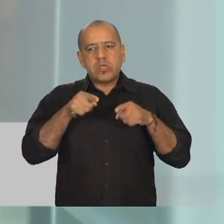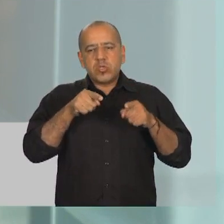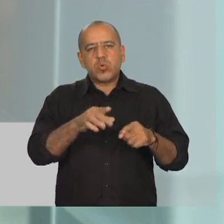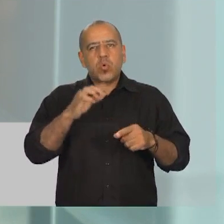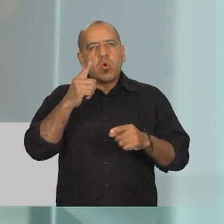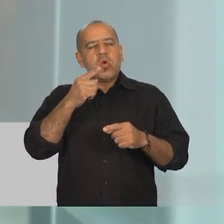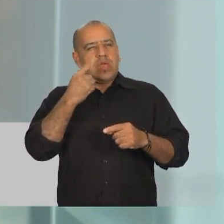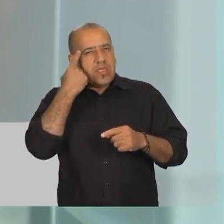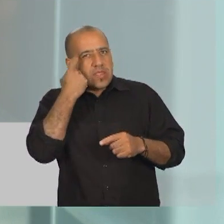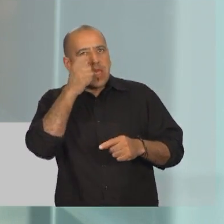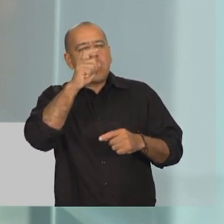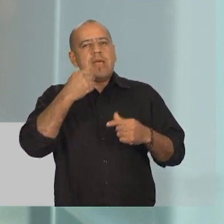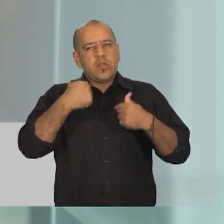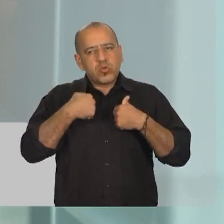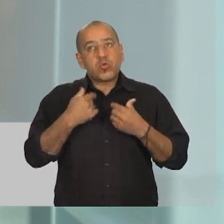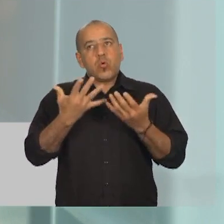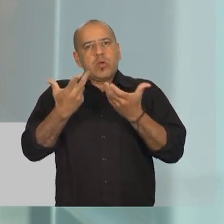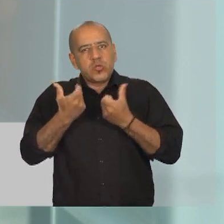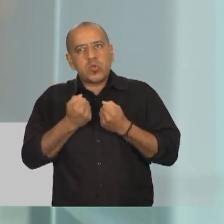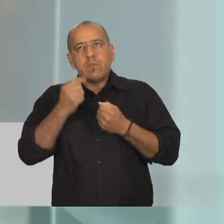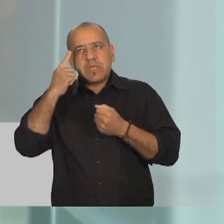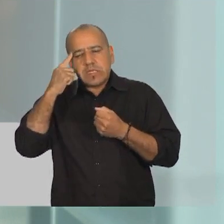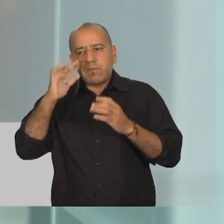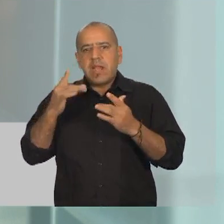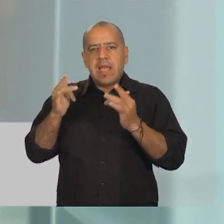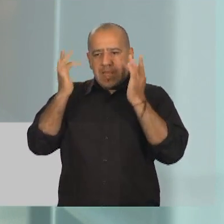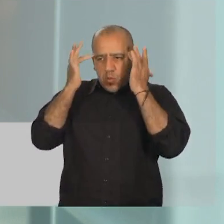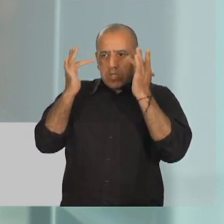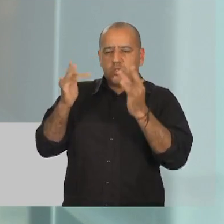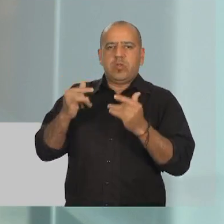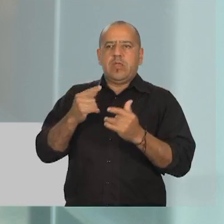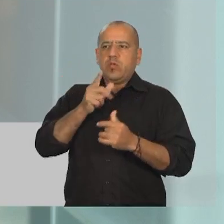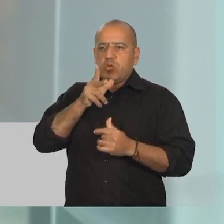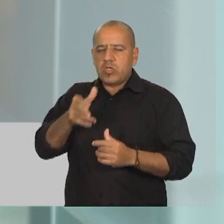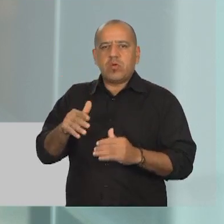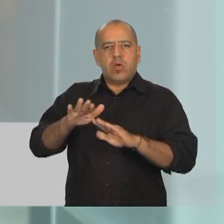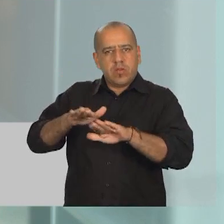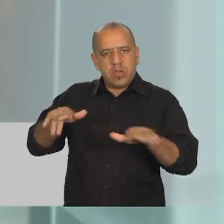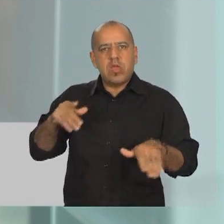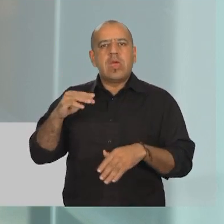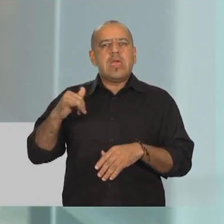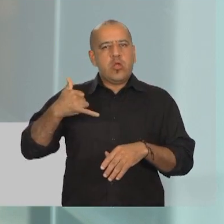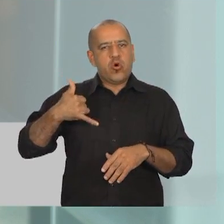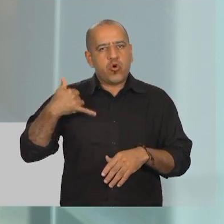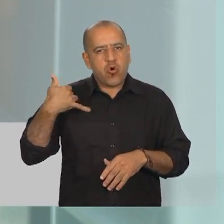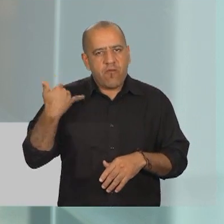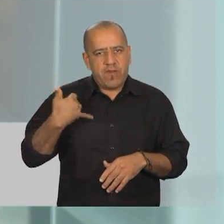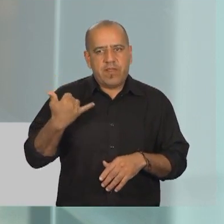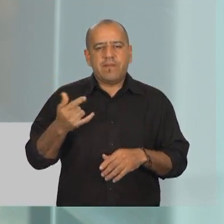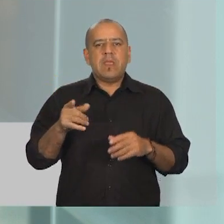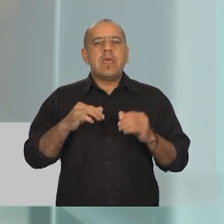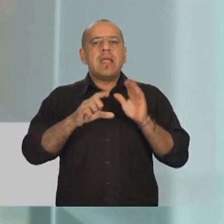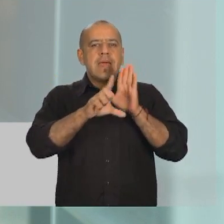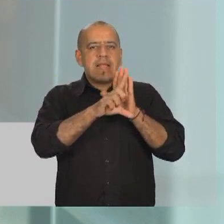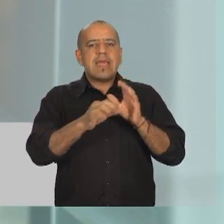legados son guía en la educación de nuestros niños y jóvenes. La Ley de Educación, 18